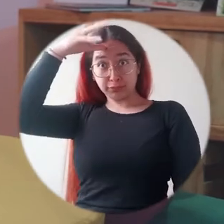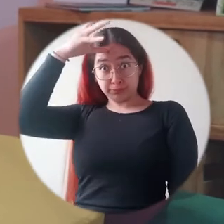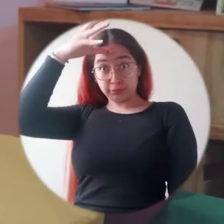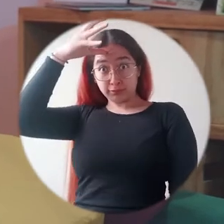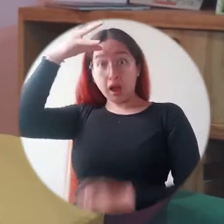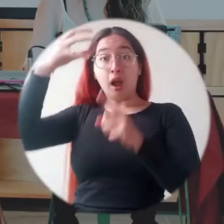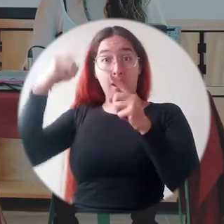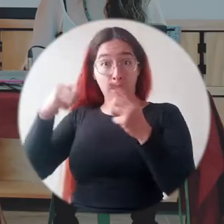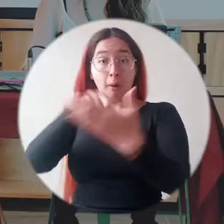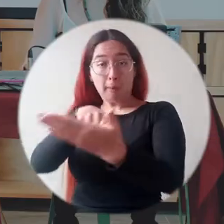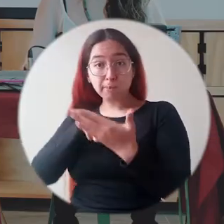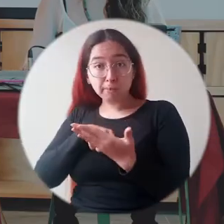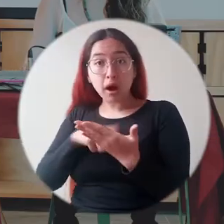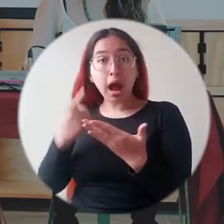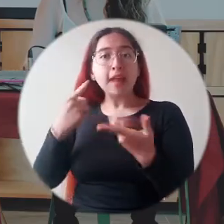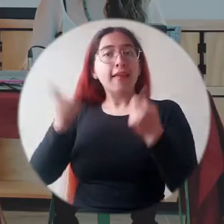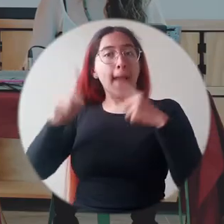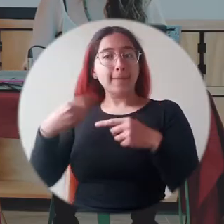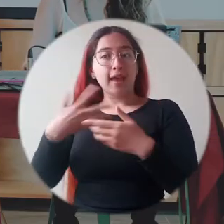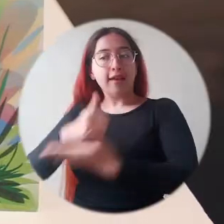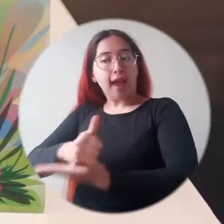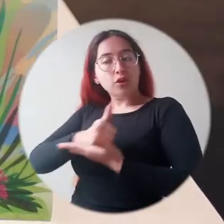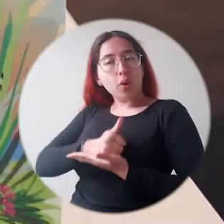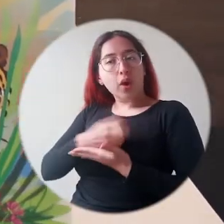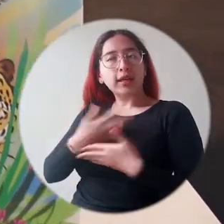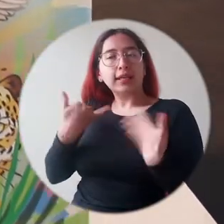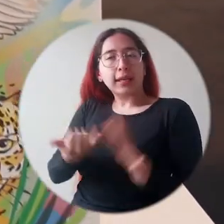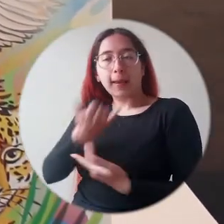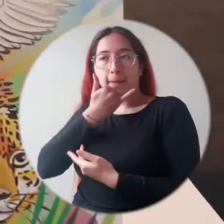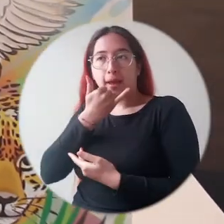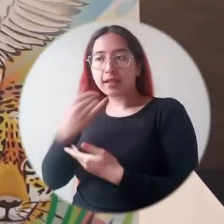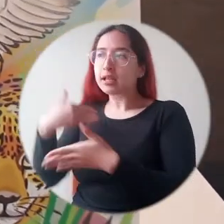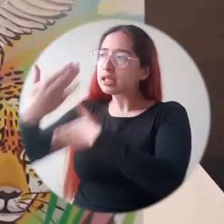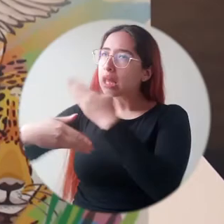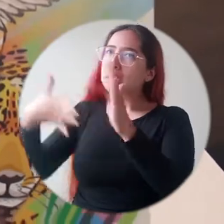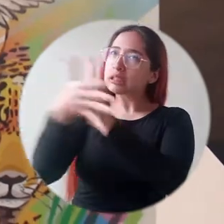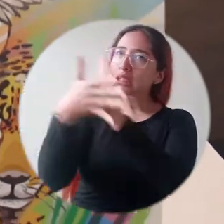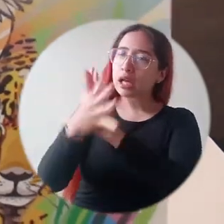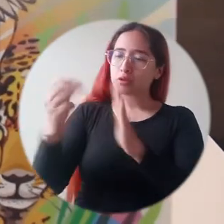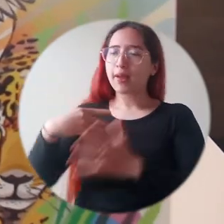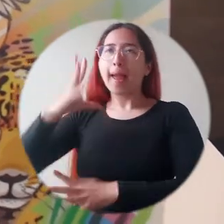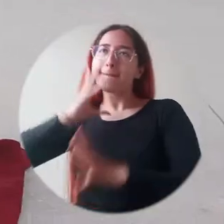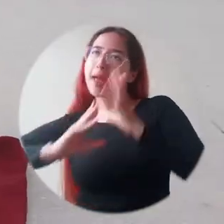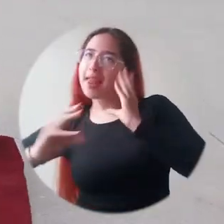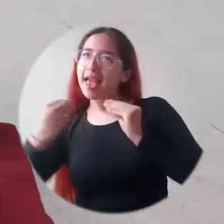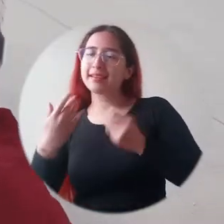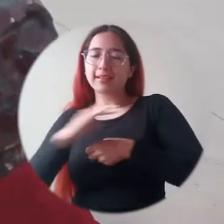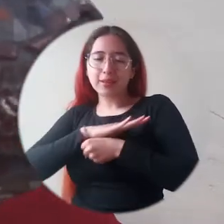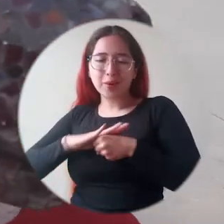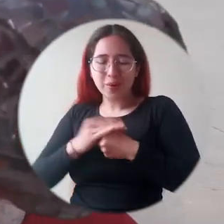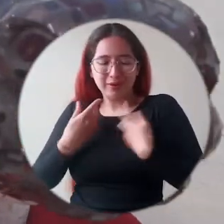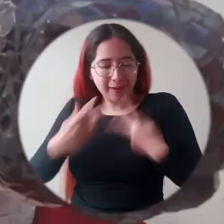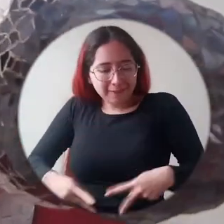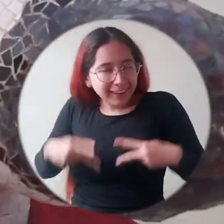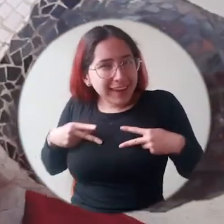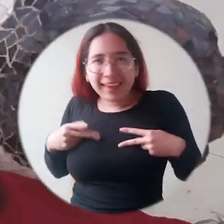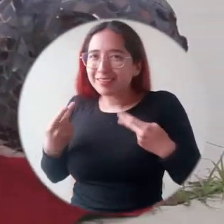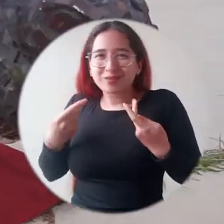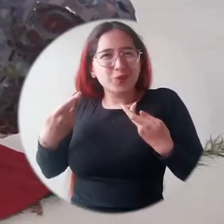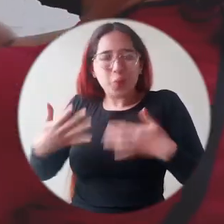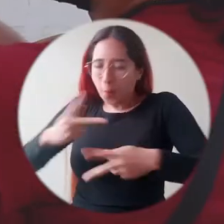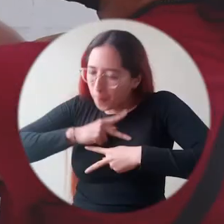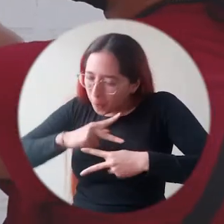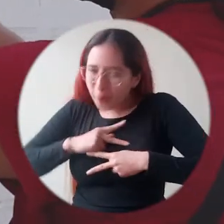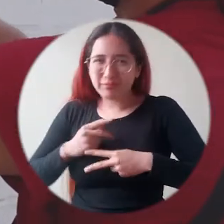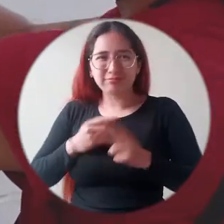donde confluye, donde se construye y se co-crea, nos permite contar la historia que queremos escuchar. Nos permite